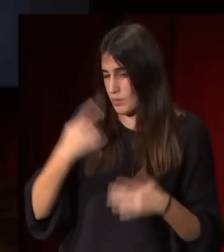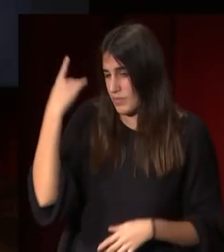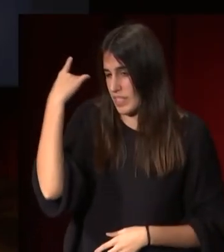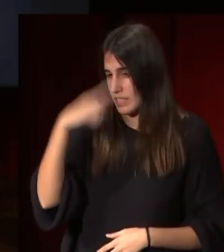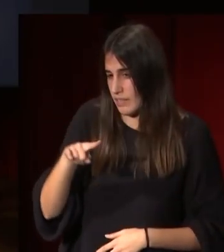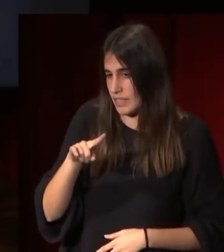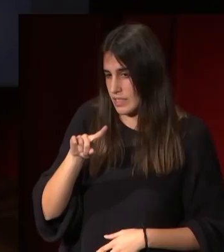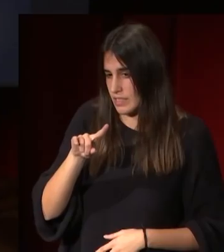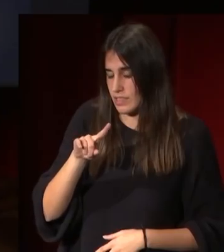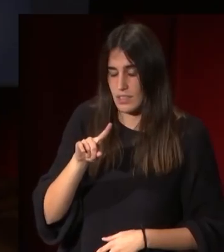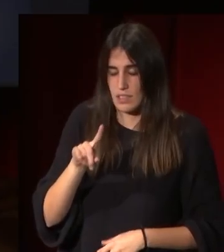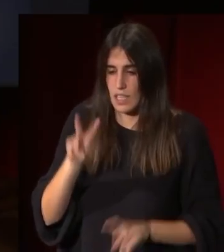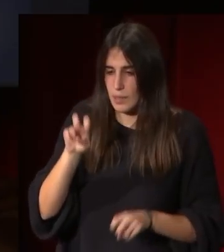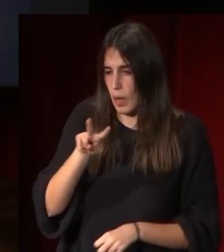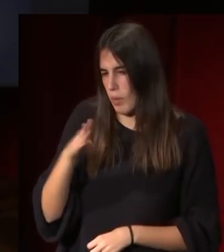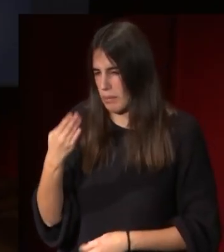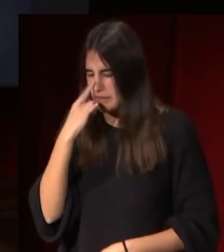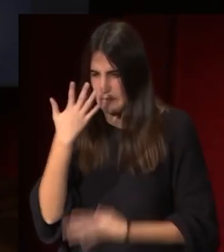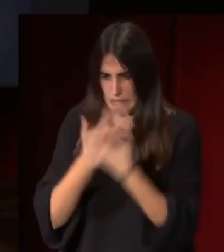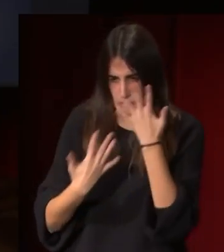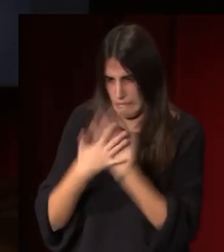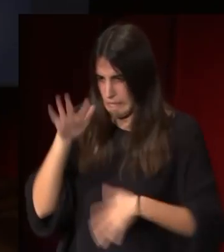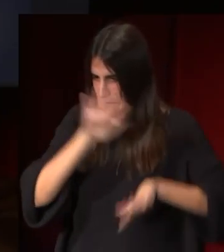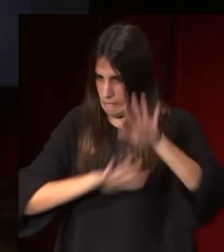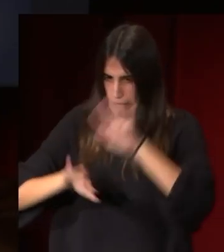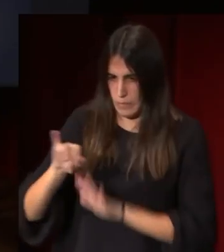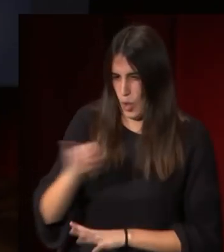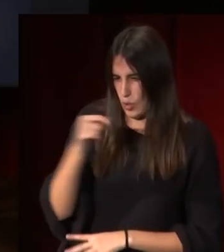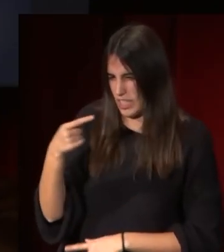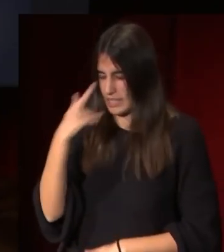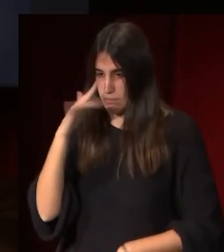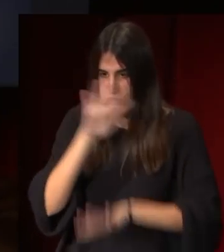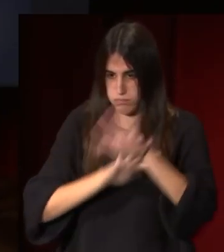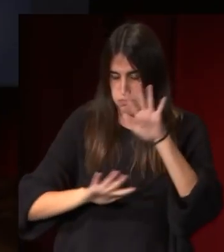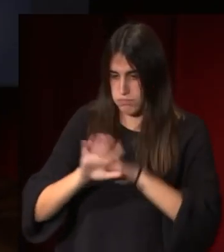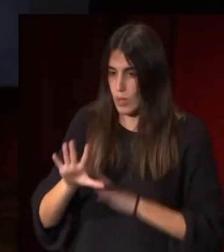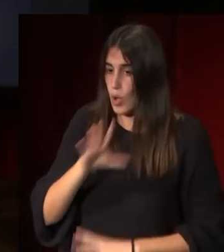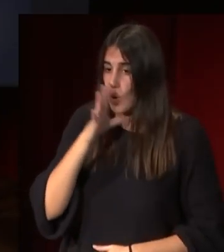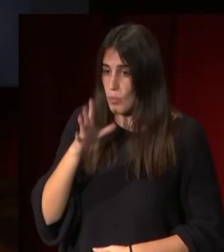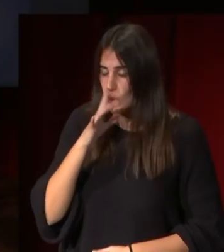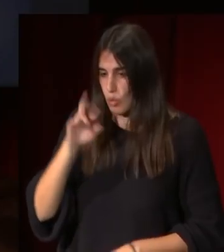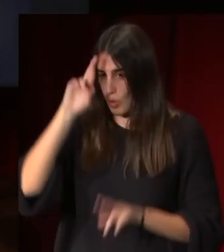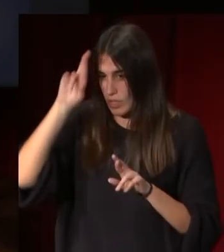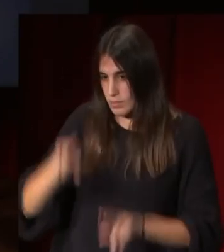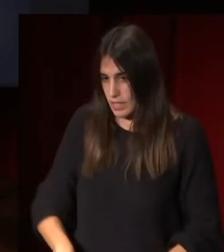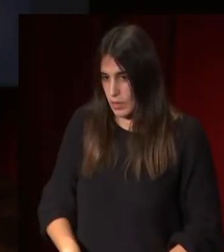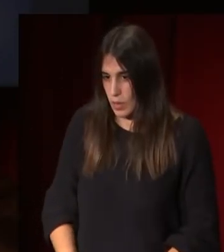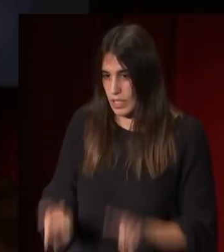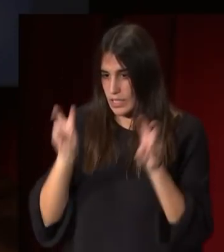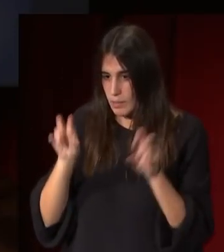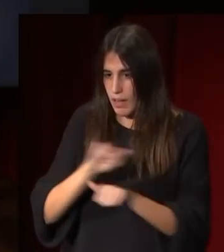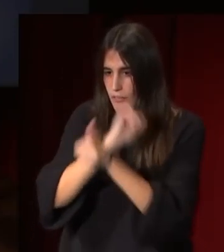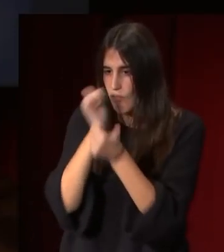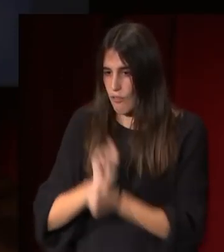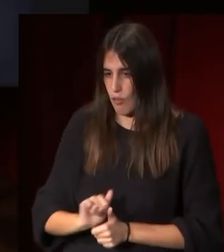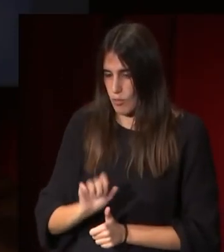las Bs y las Vs no se diferenciaban bien y había las Gs y las Js y esa es la razón por la que se ha respetado la forma